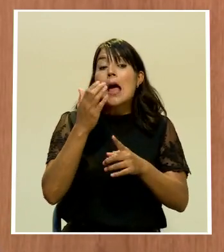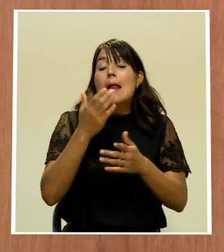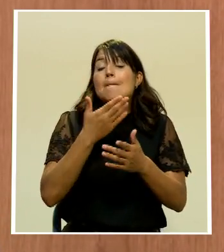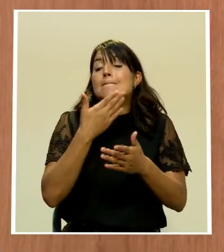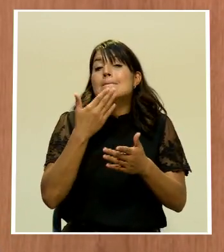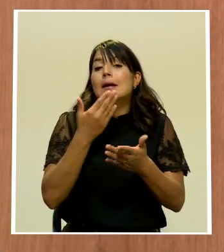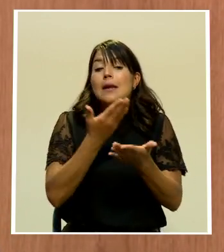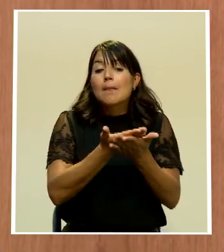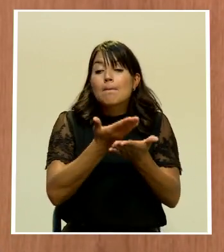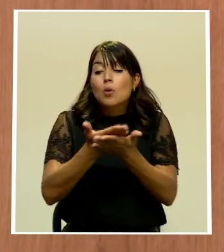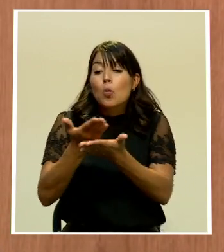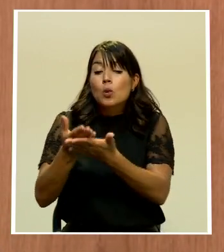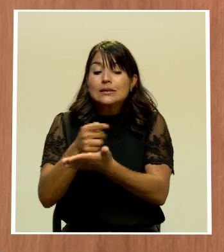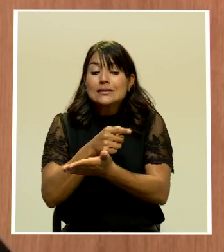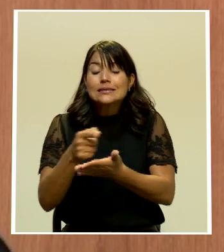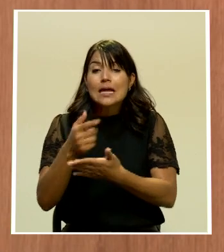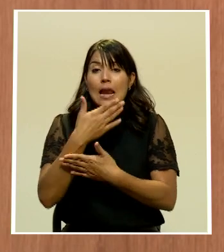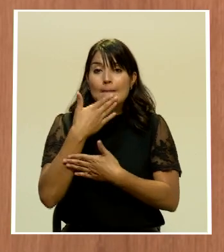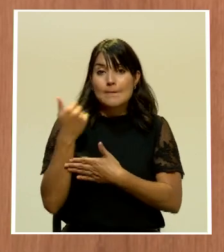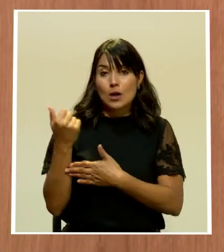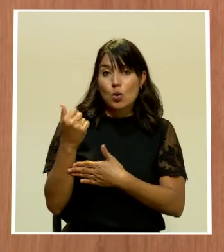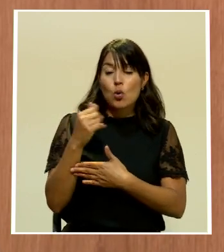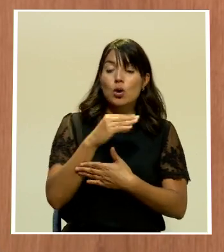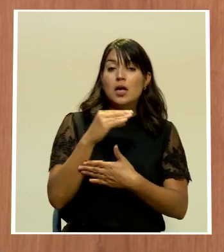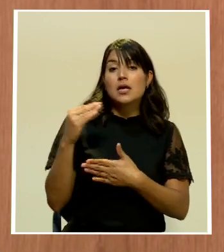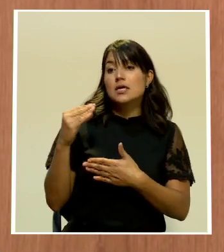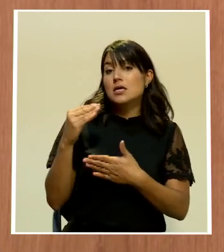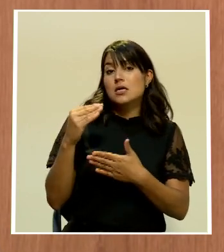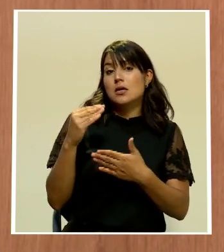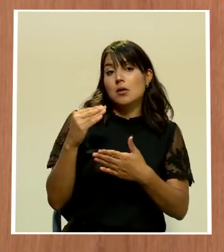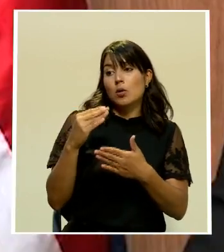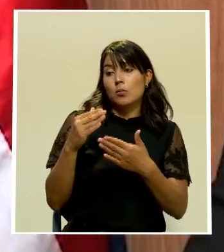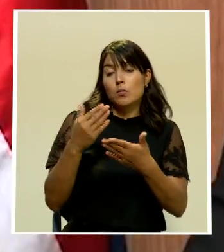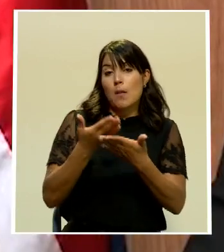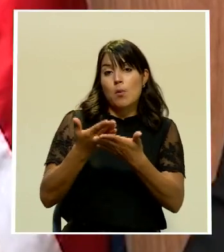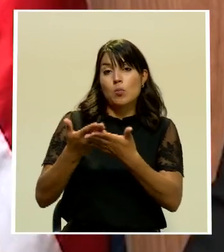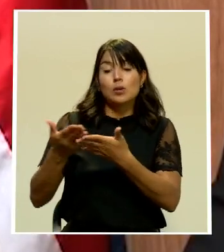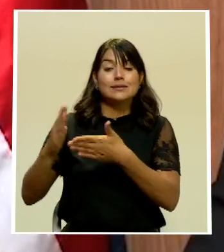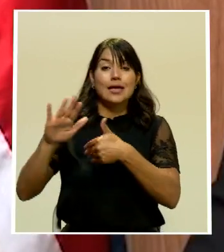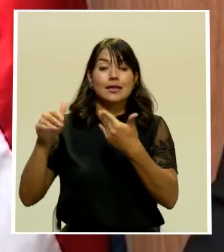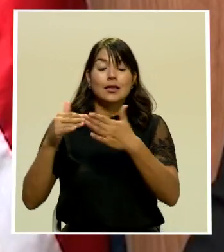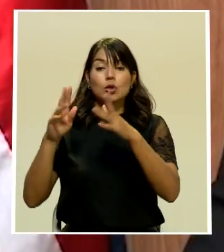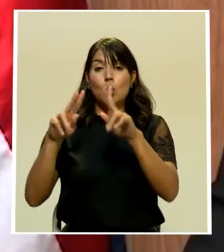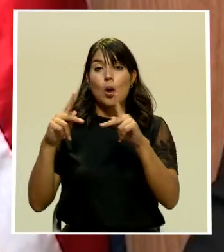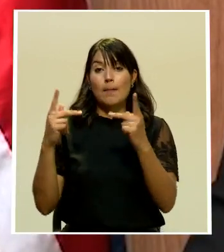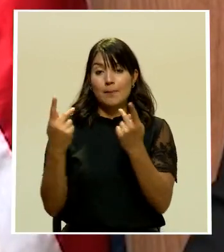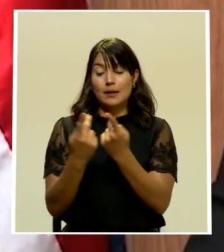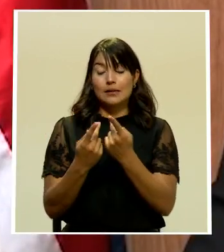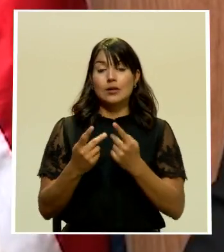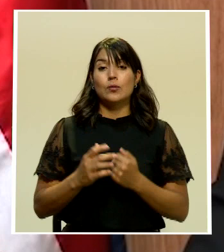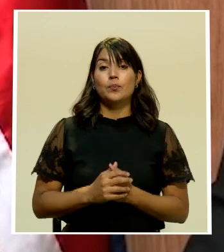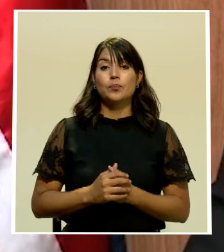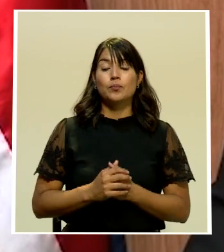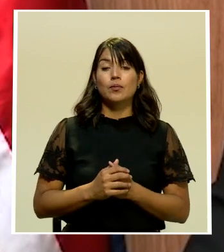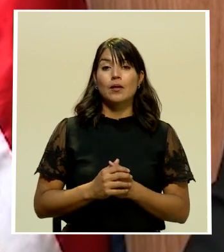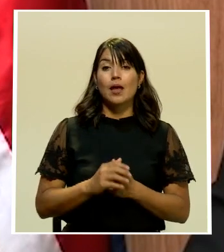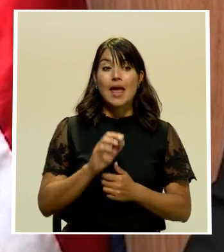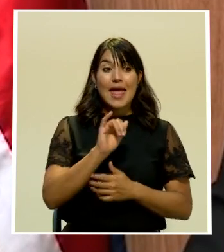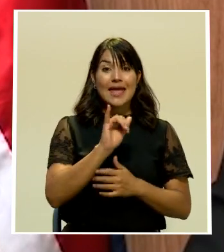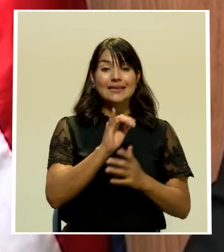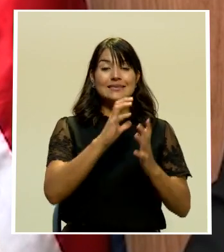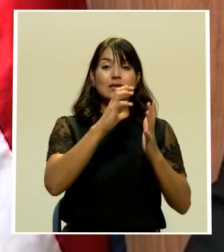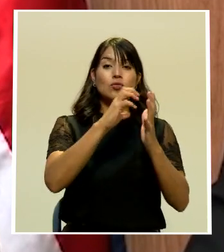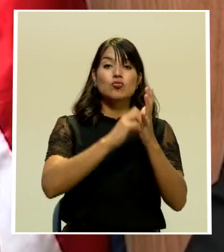hagan cerrar ese rubro, incluyendo mociones de todas las fracciones. Decía que han consentido en ese rebajo